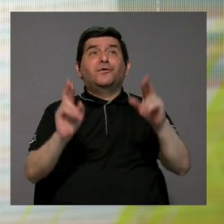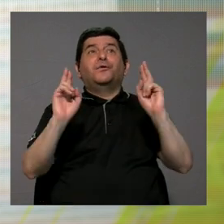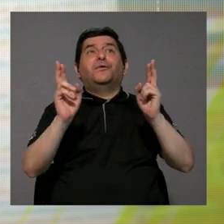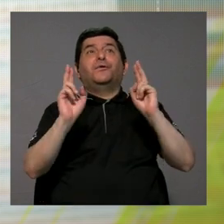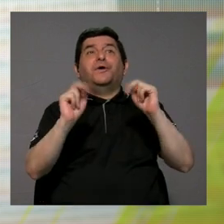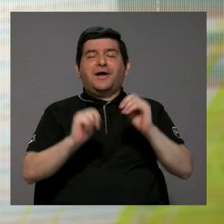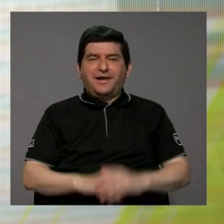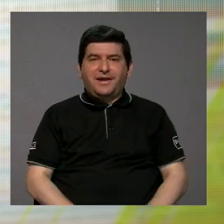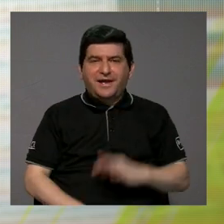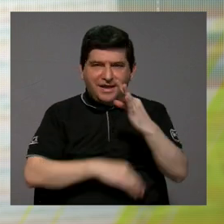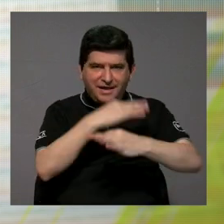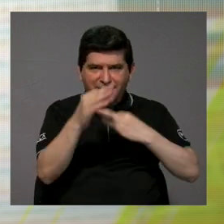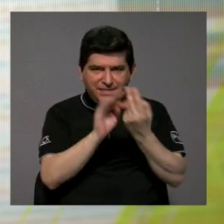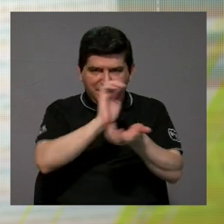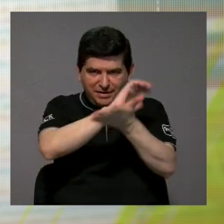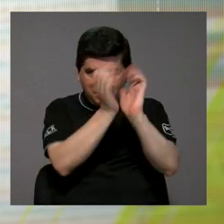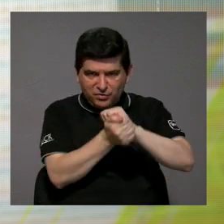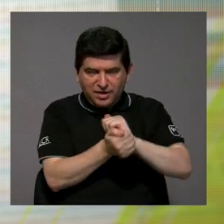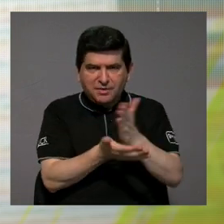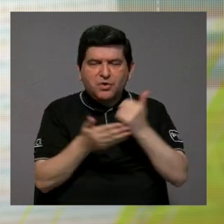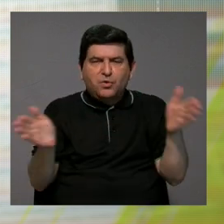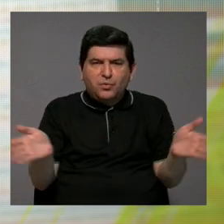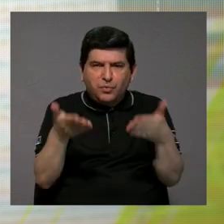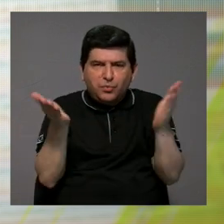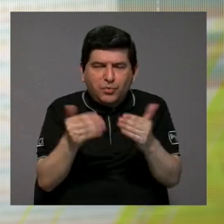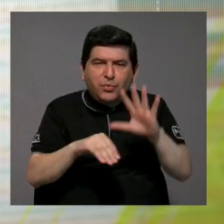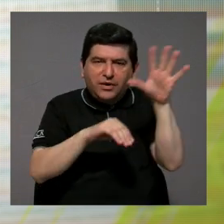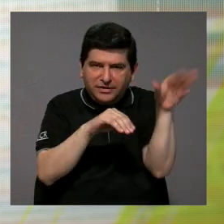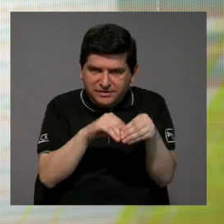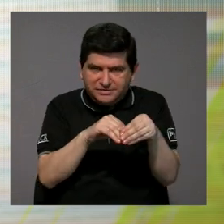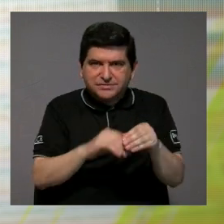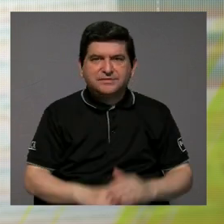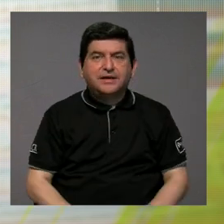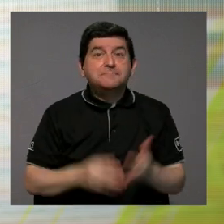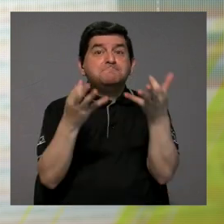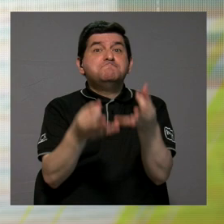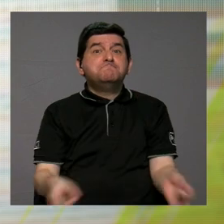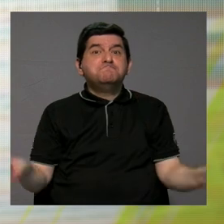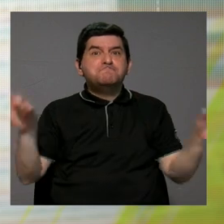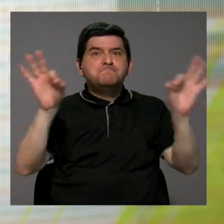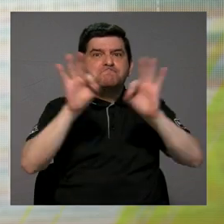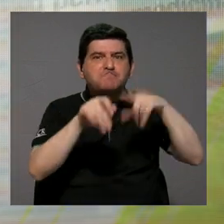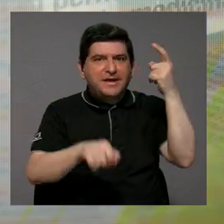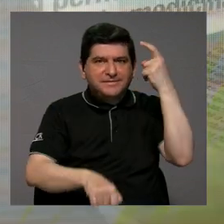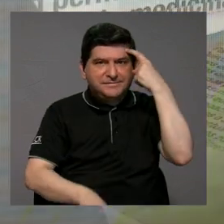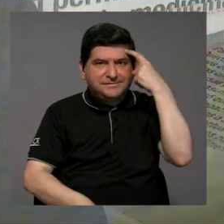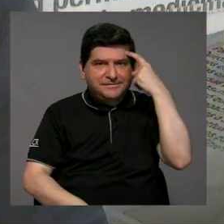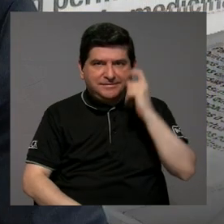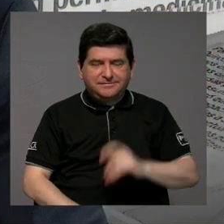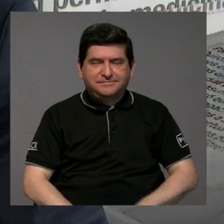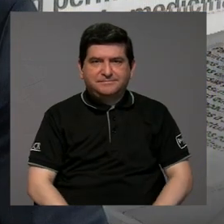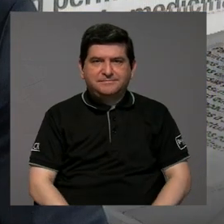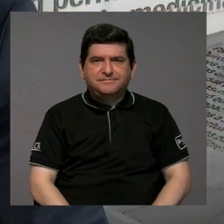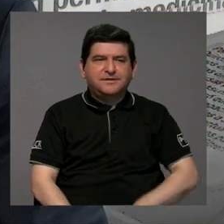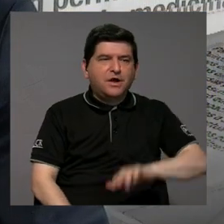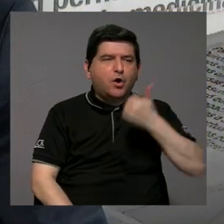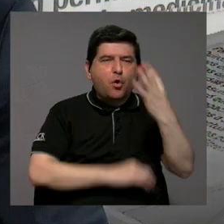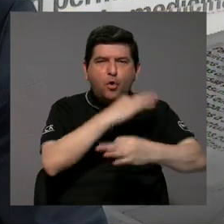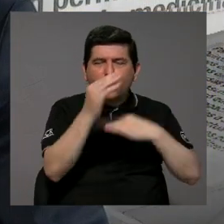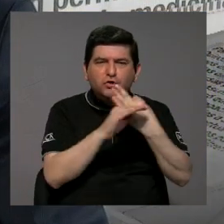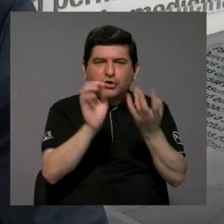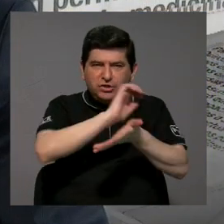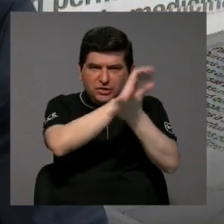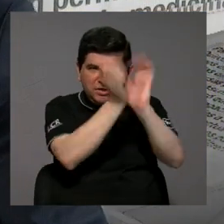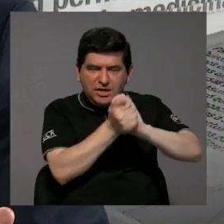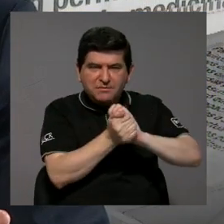ojalá este tipo de reformas generen algunos incentivos extras. Es muy importante considerar que hay otro